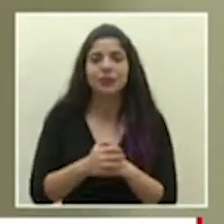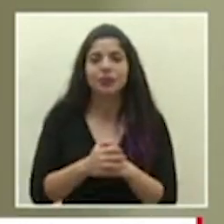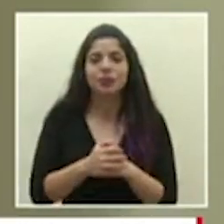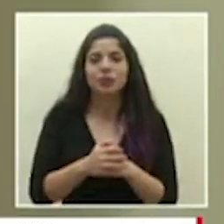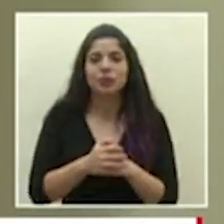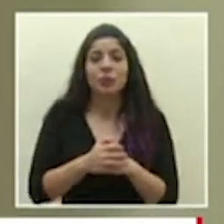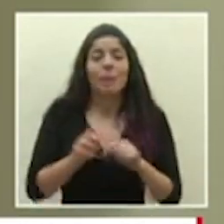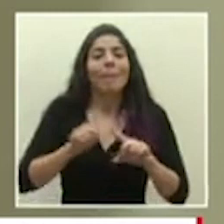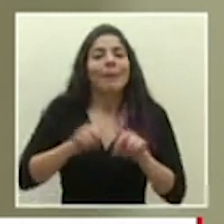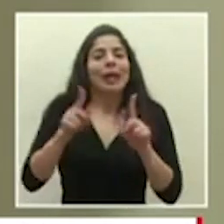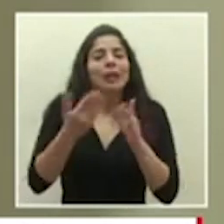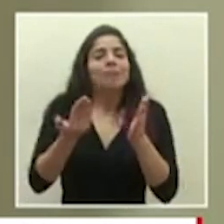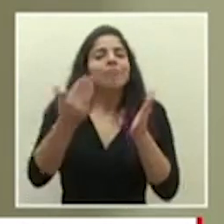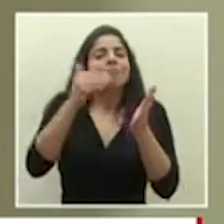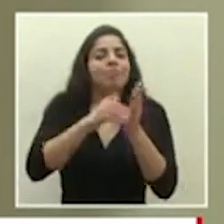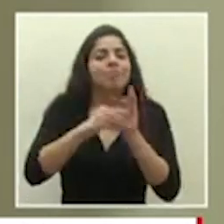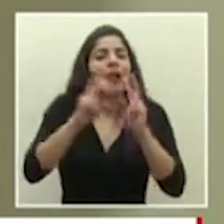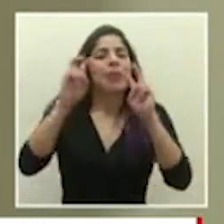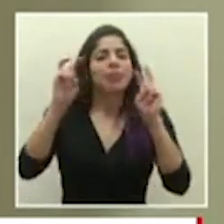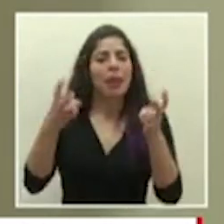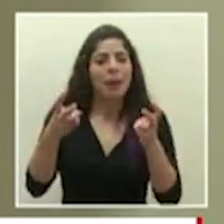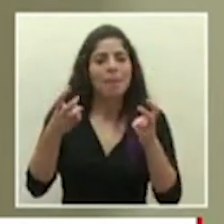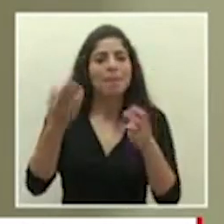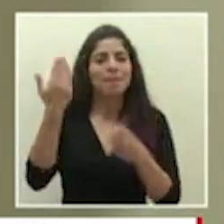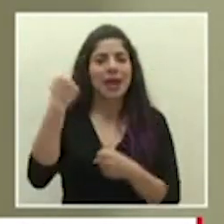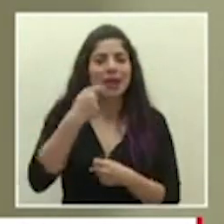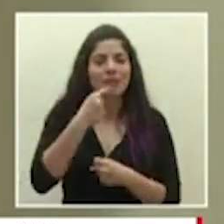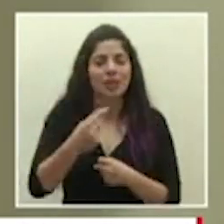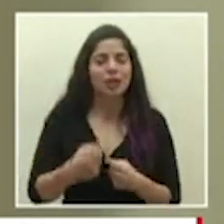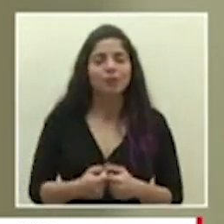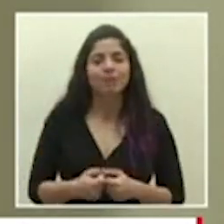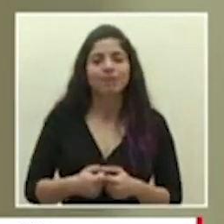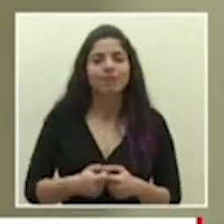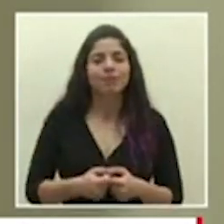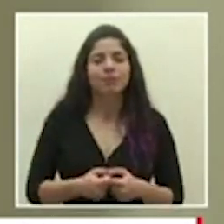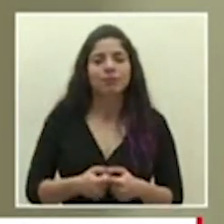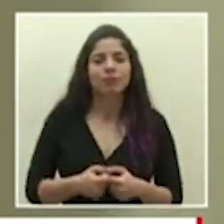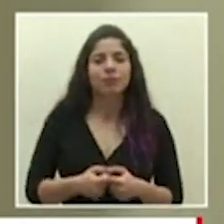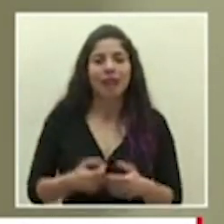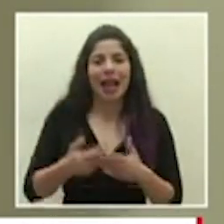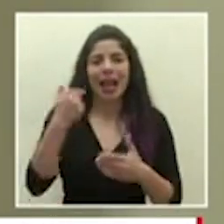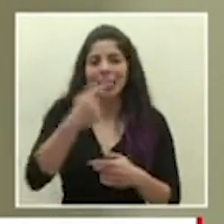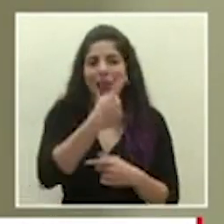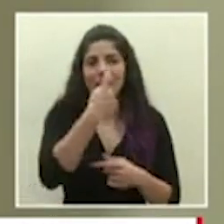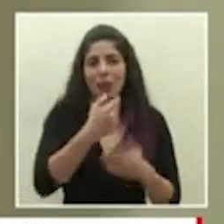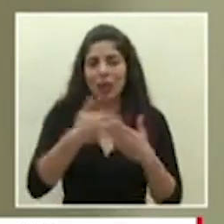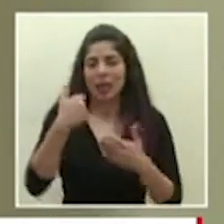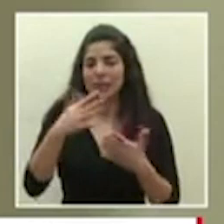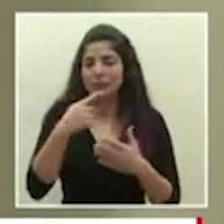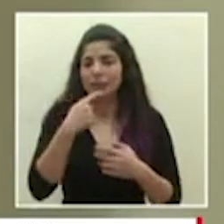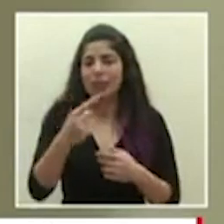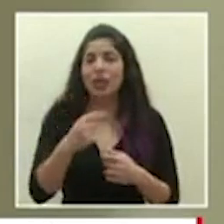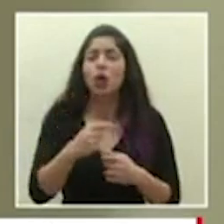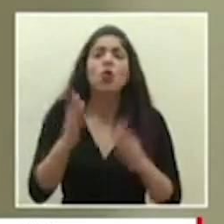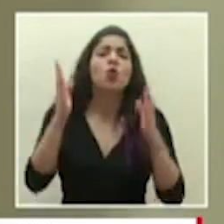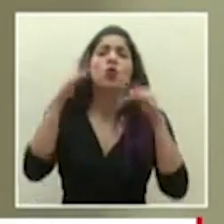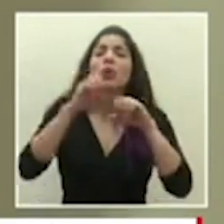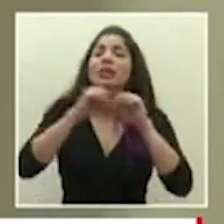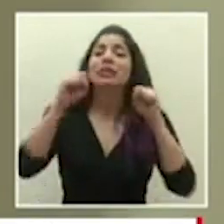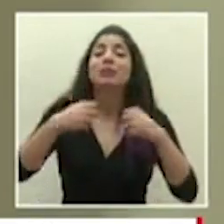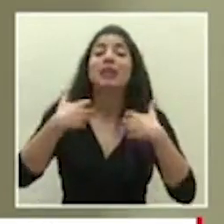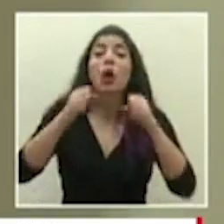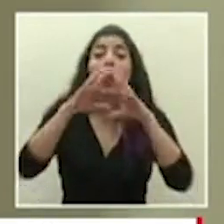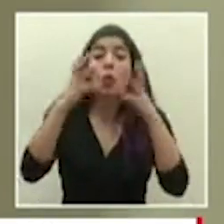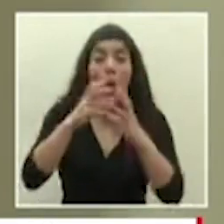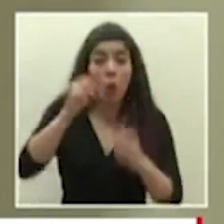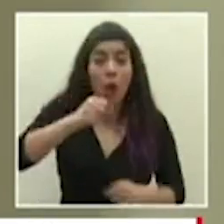pero vuelvo al tema que mencionamos antes de esta pregunta no hay sistema de salud del mundo